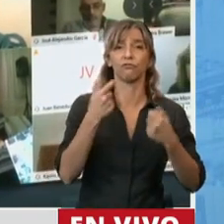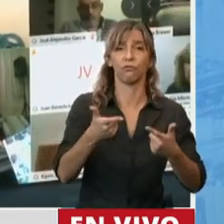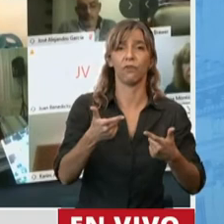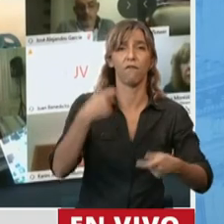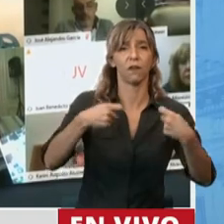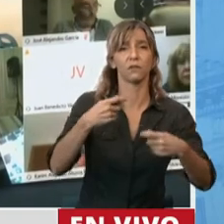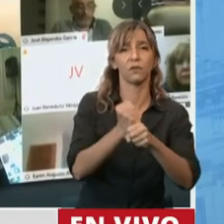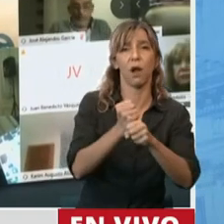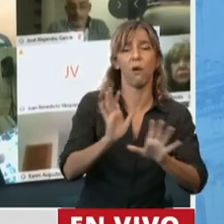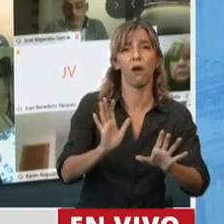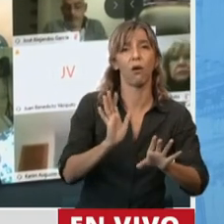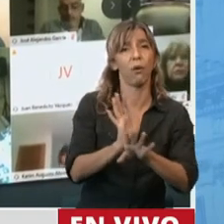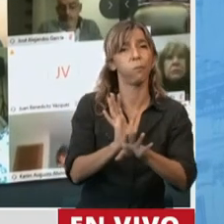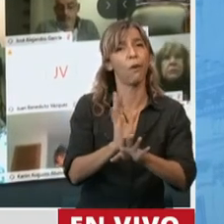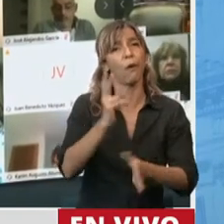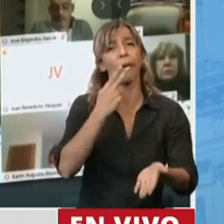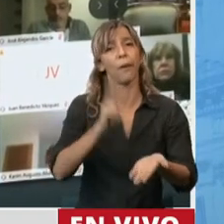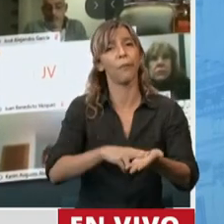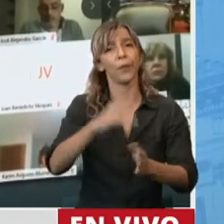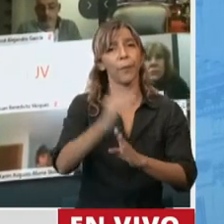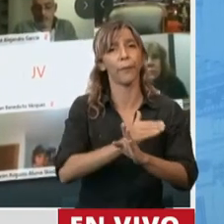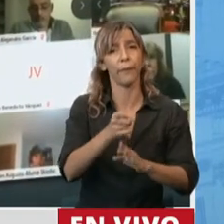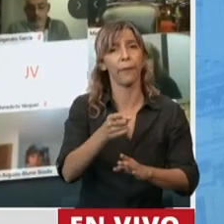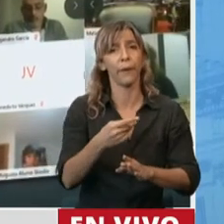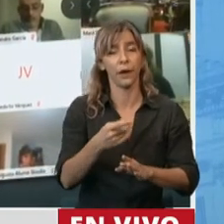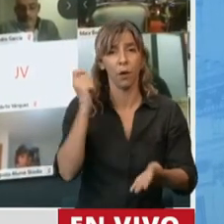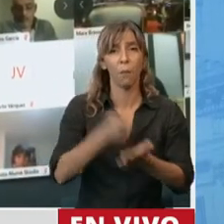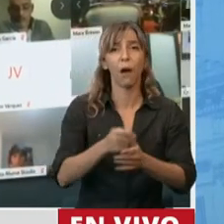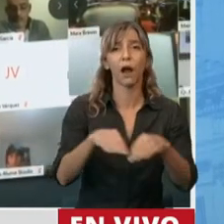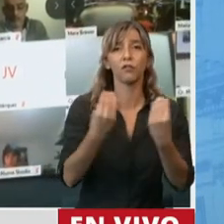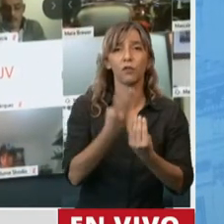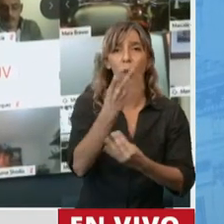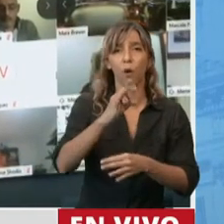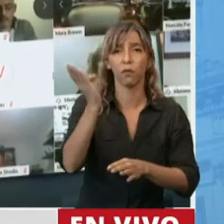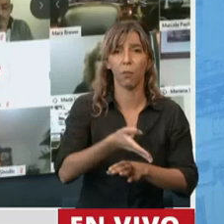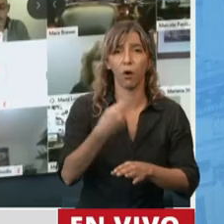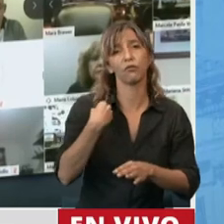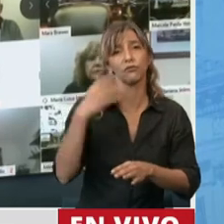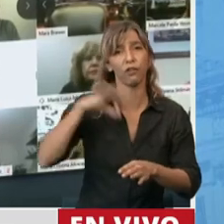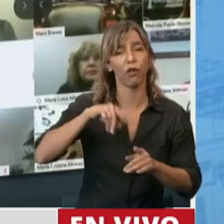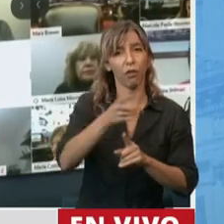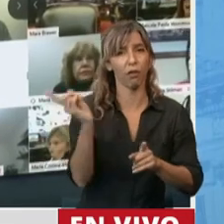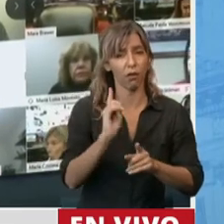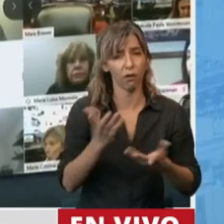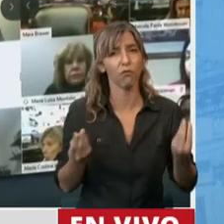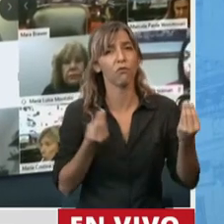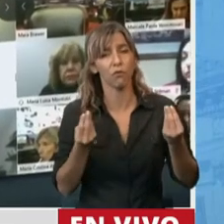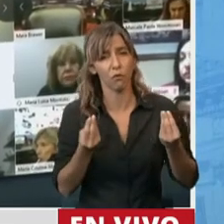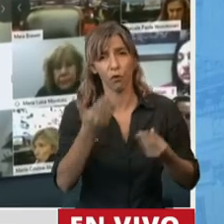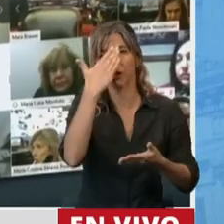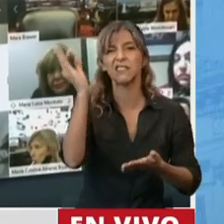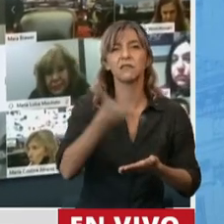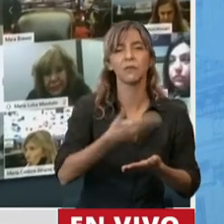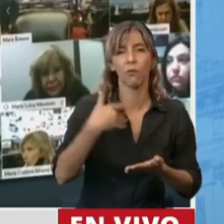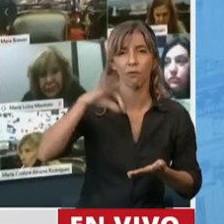argentinos. Pagan solamente un 40% de los aportes patronales. Pagan solamente un 15% del impuesto a la